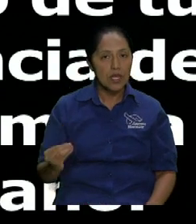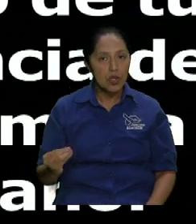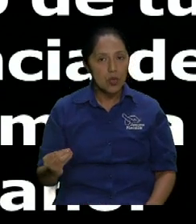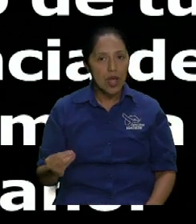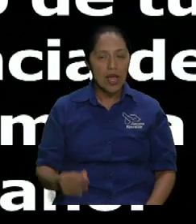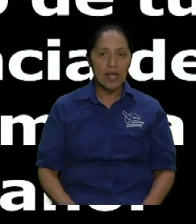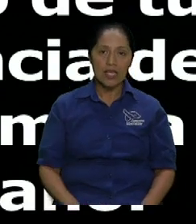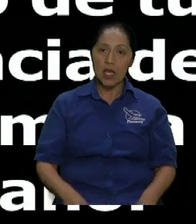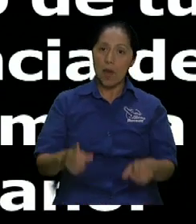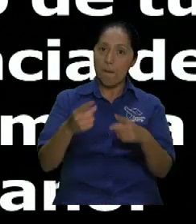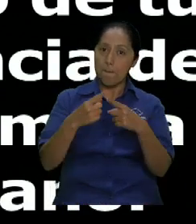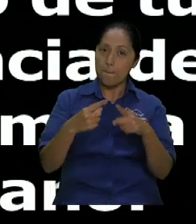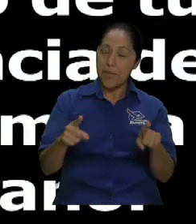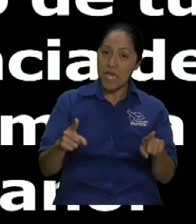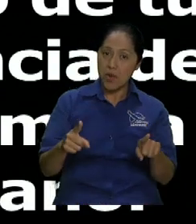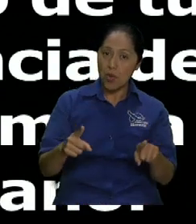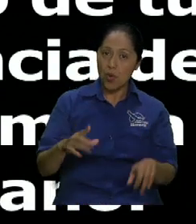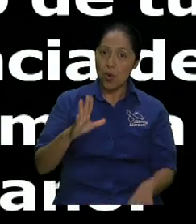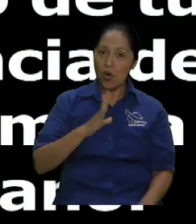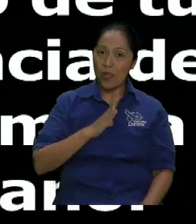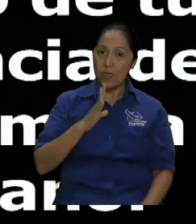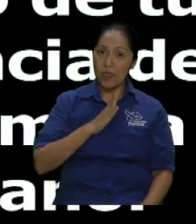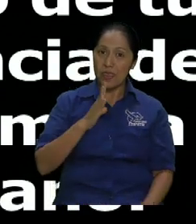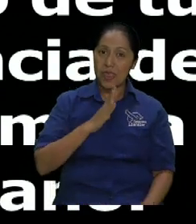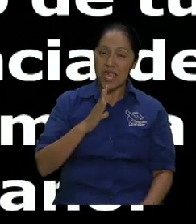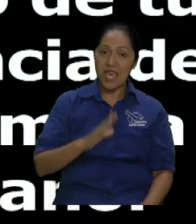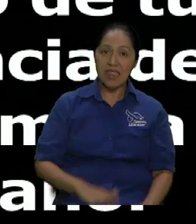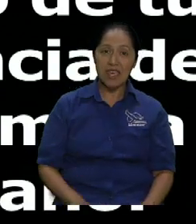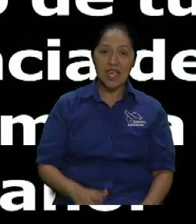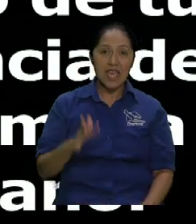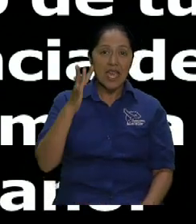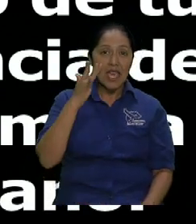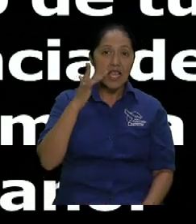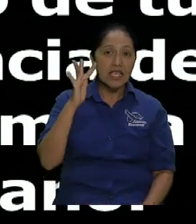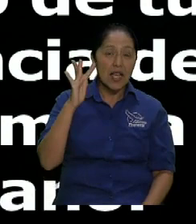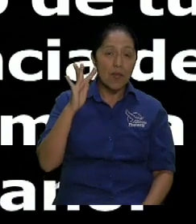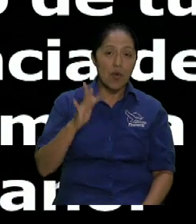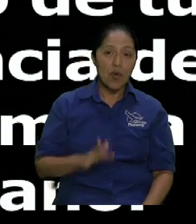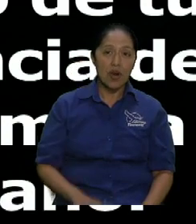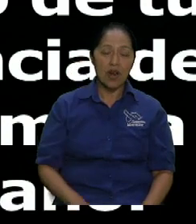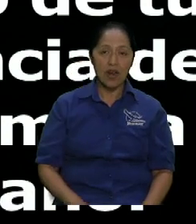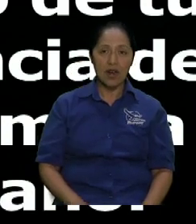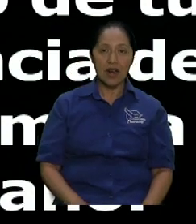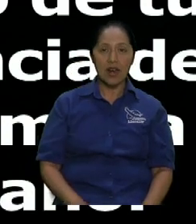debajo de la lengua les quedó miel y leche esa es la esposa